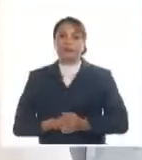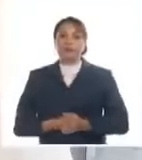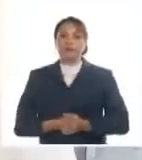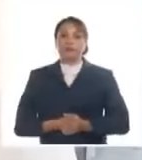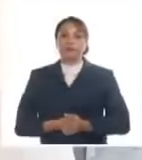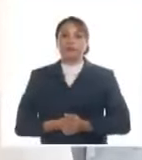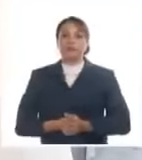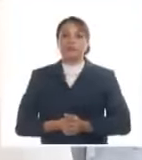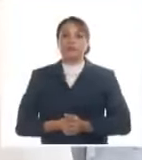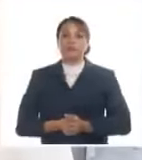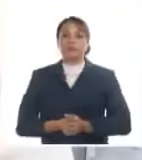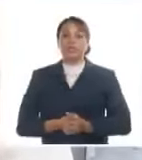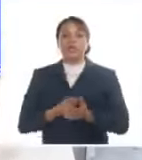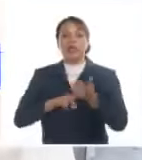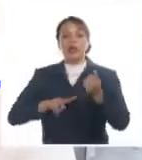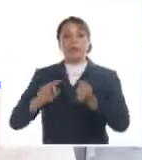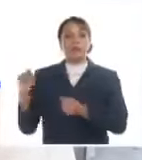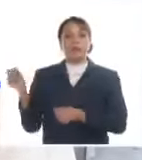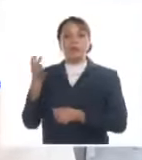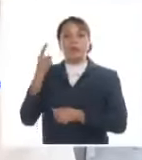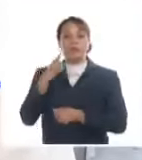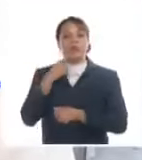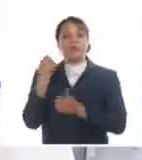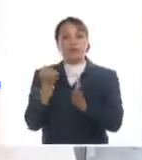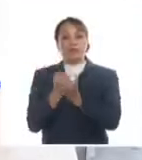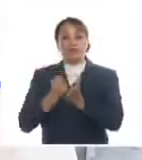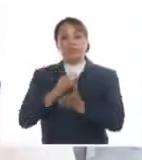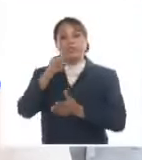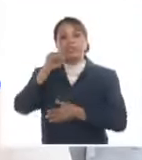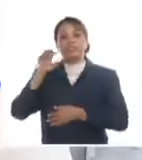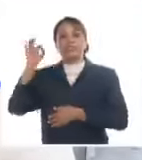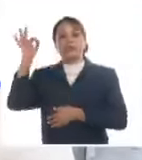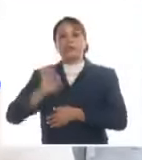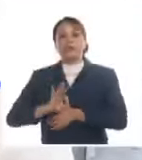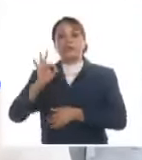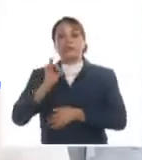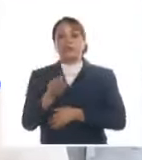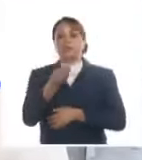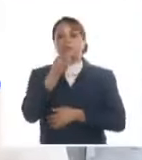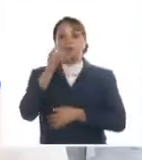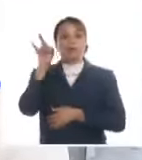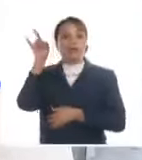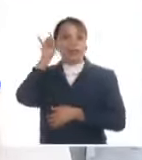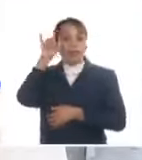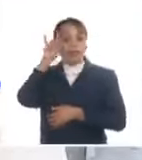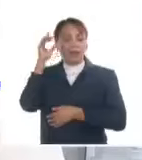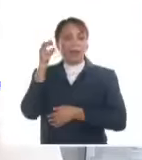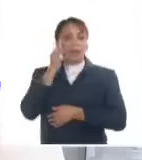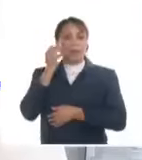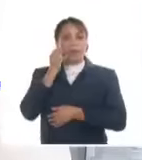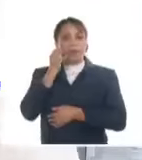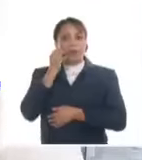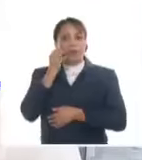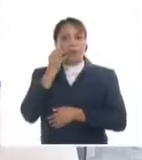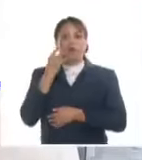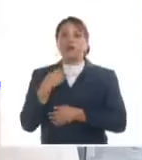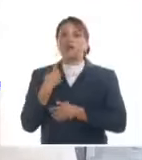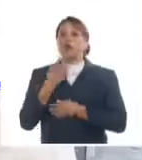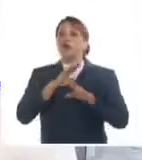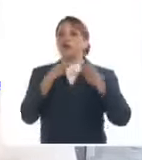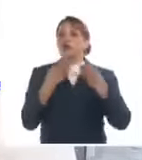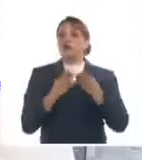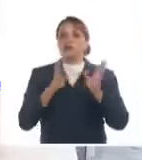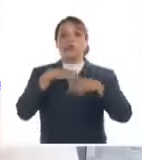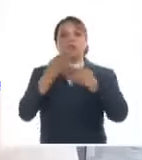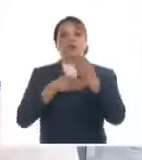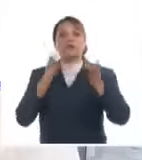únicas provincias que están garantizando el 100% de los consumos de leche fresca con sus acopios sin ninguna